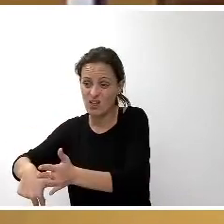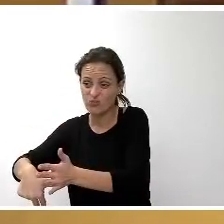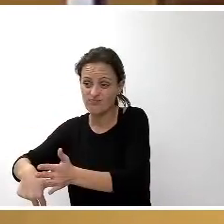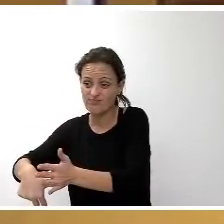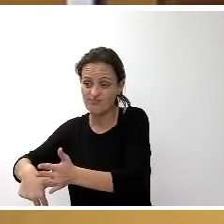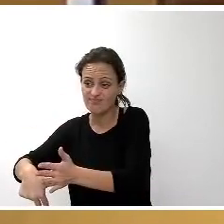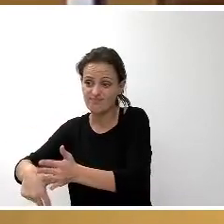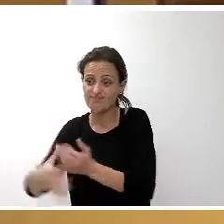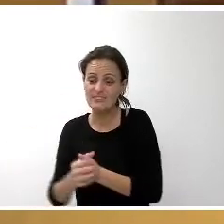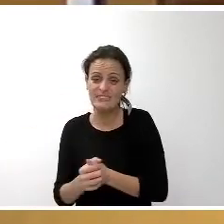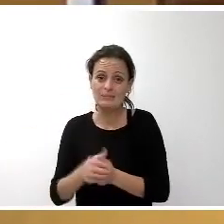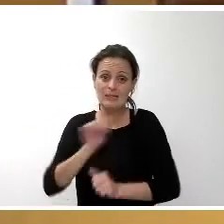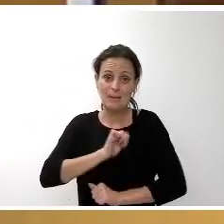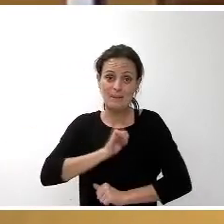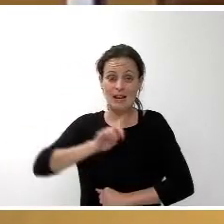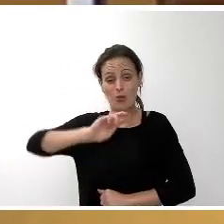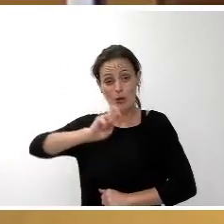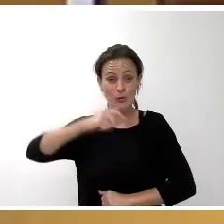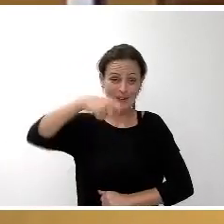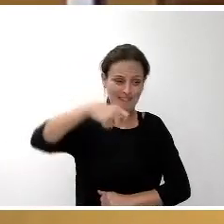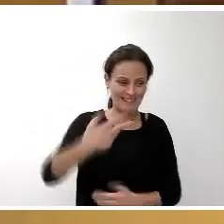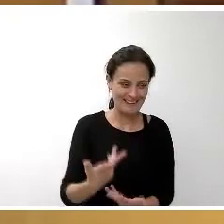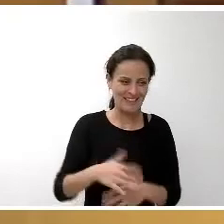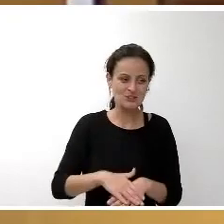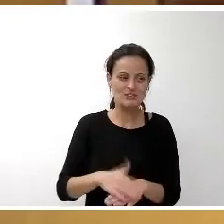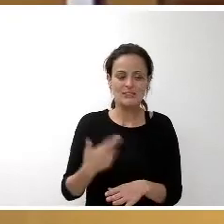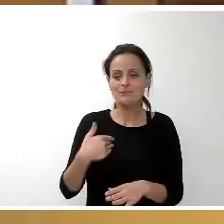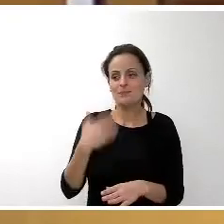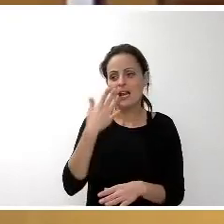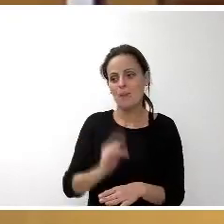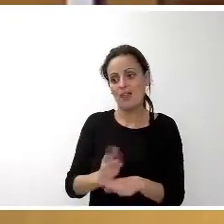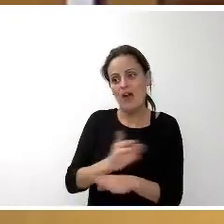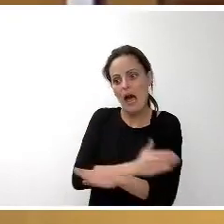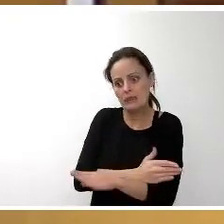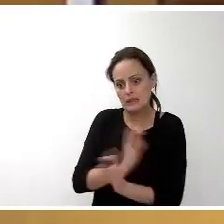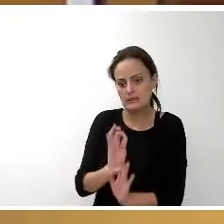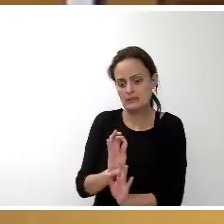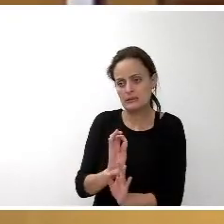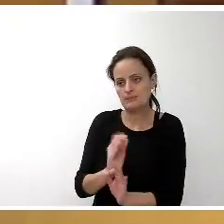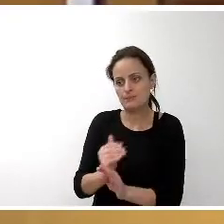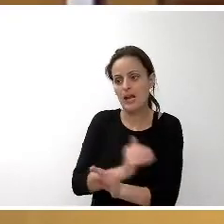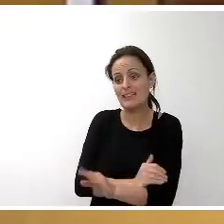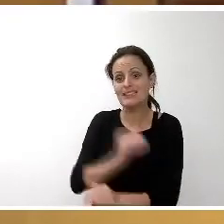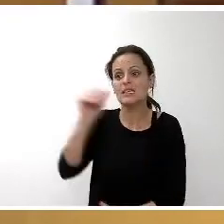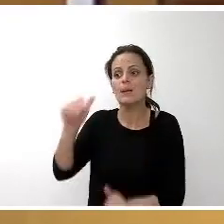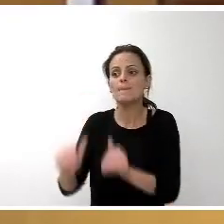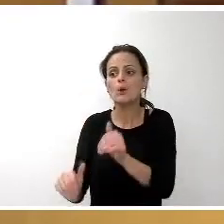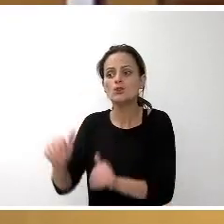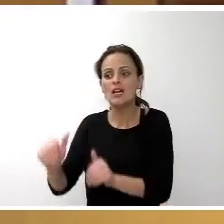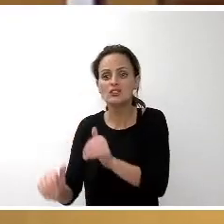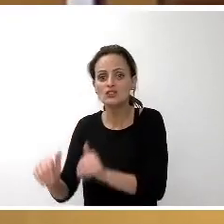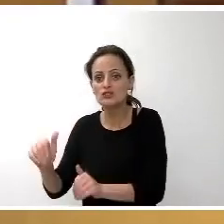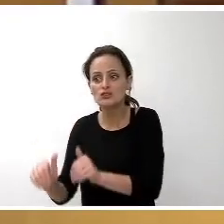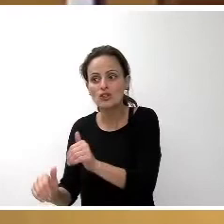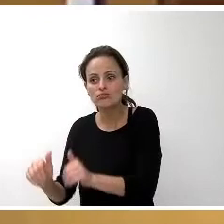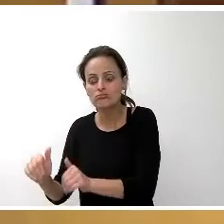esperando el presidente del gobierno y el resto de presidentes entonces si les parece antes de dar el paso a la votación en última intervención del